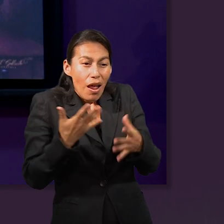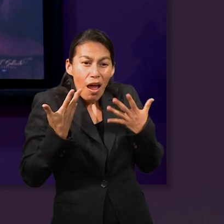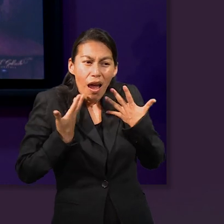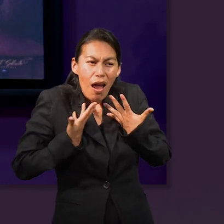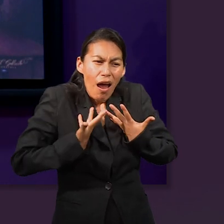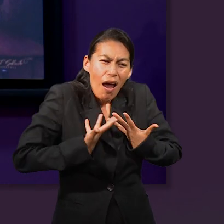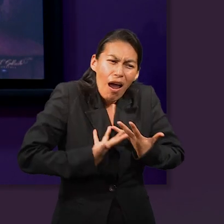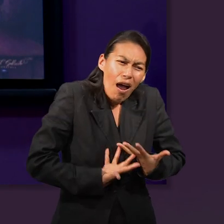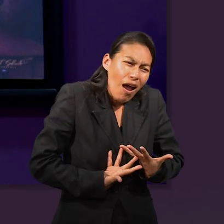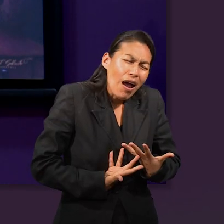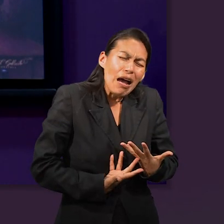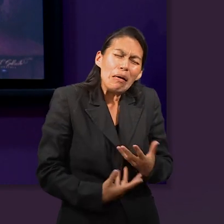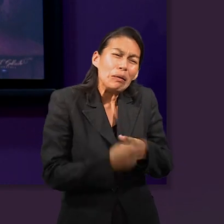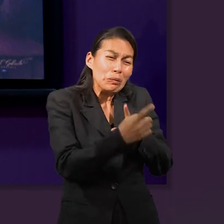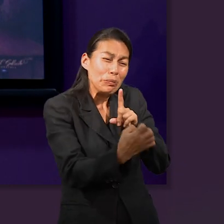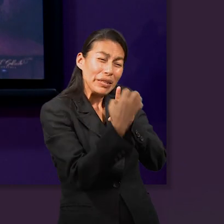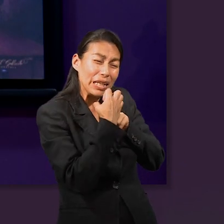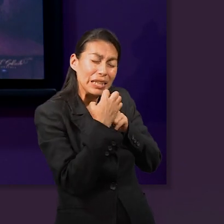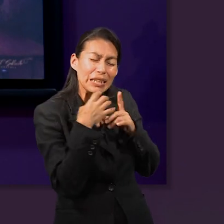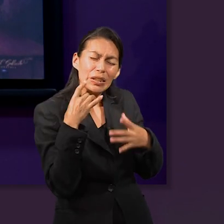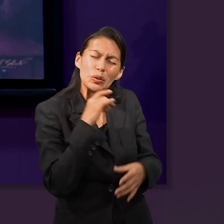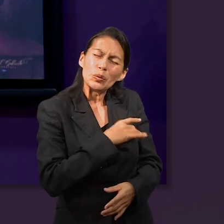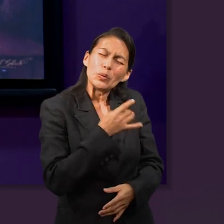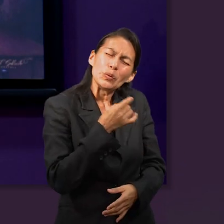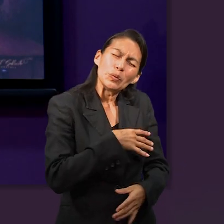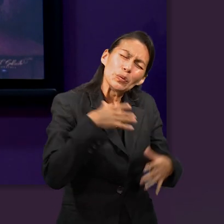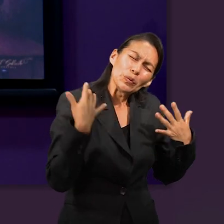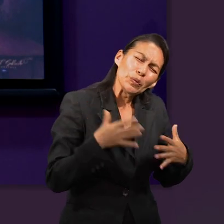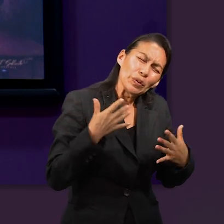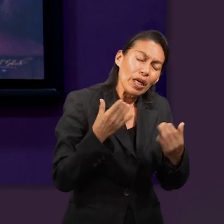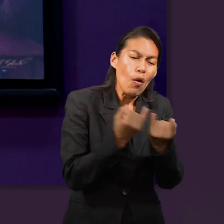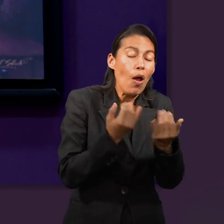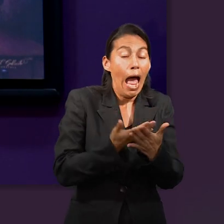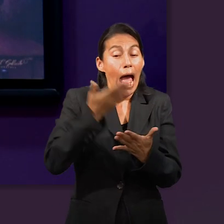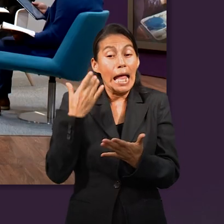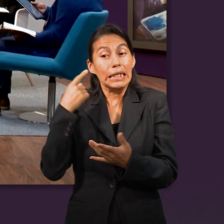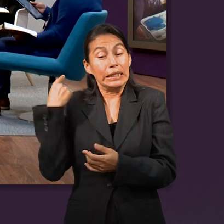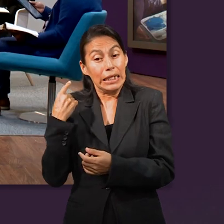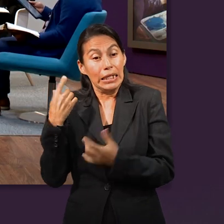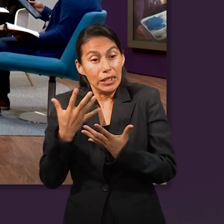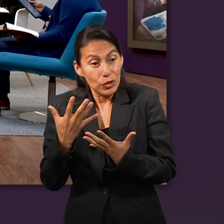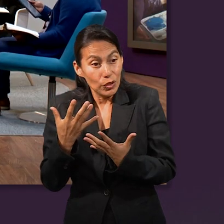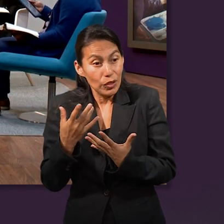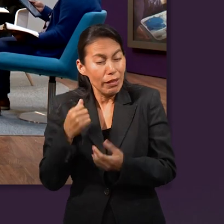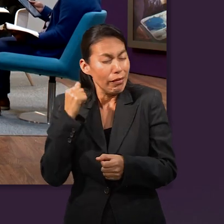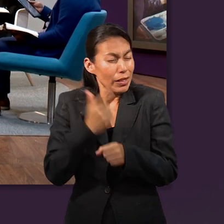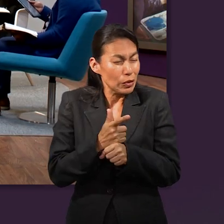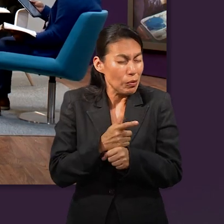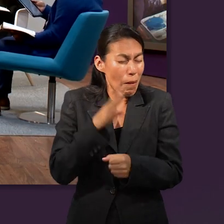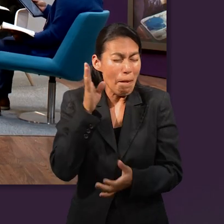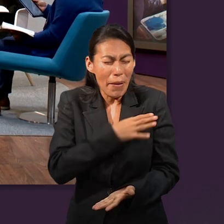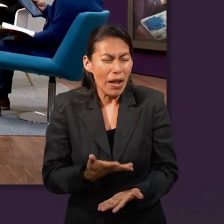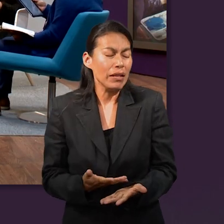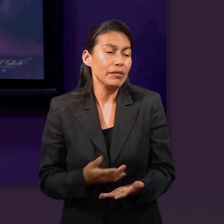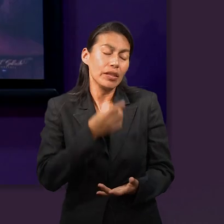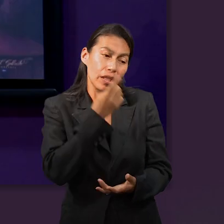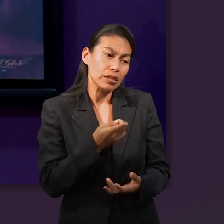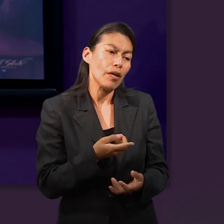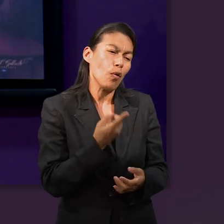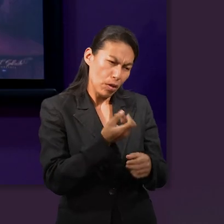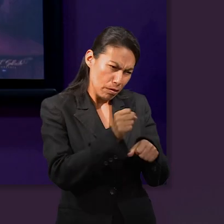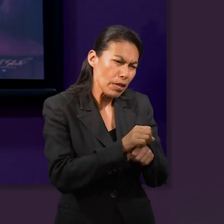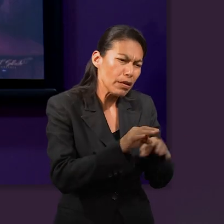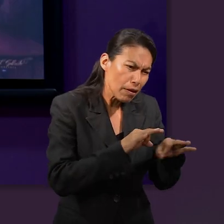me has engañado, se da cuenta que la mentira produce dolor. Así como lo había hecho antes. Le dice,